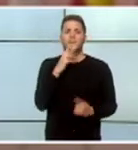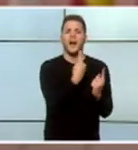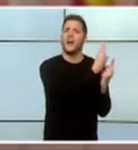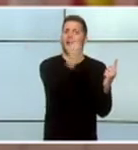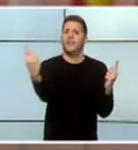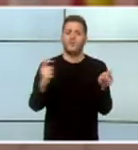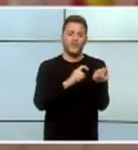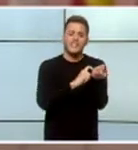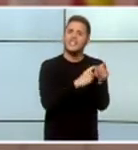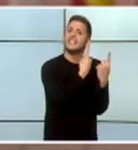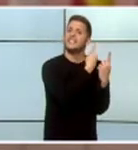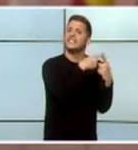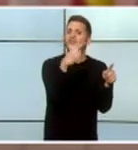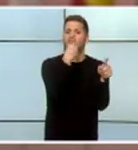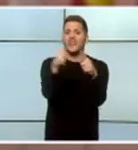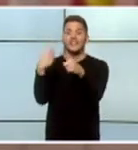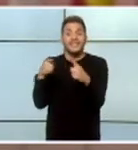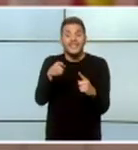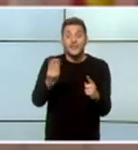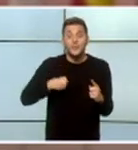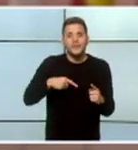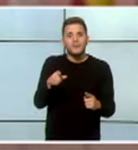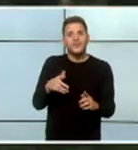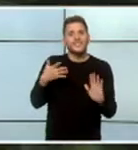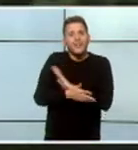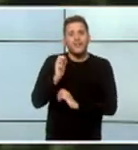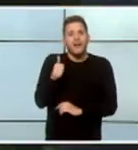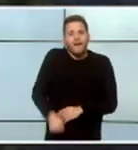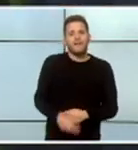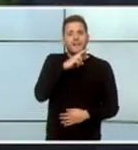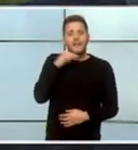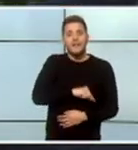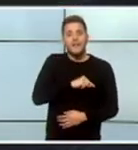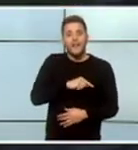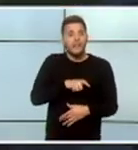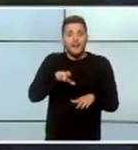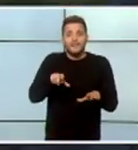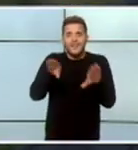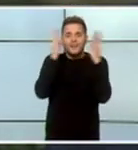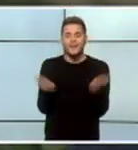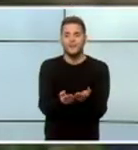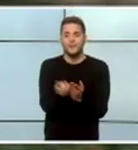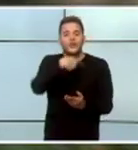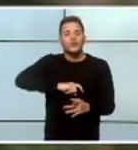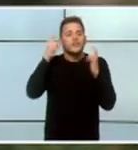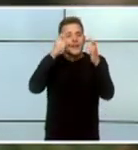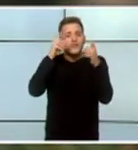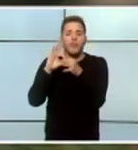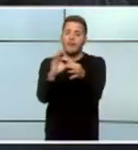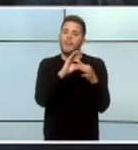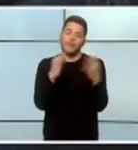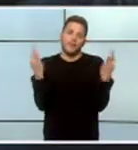distinto... ...en sí mismo y esa es la riqueza... ...de la humanidad... ...todos... ...tenemos que compartir el esfuerzo...